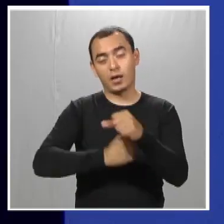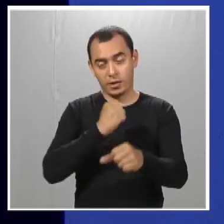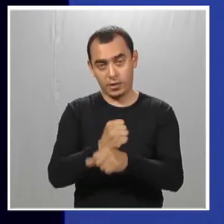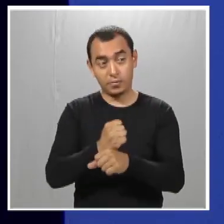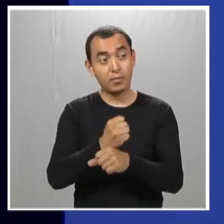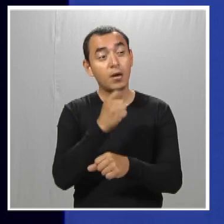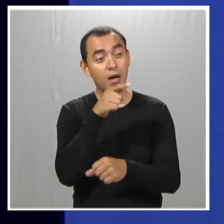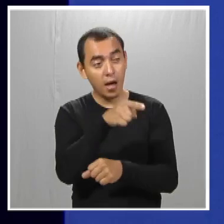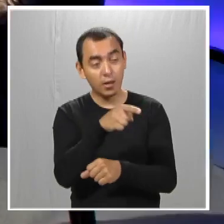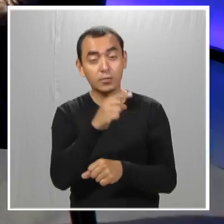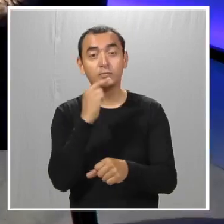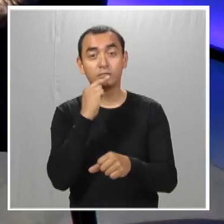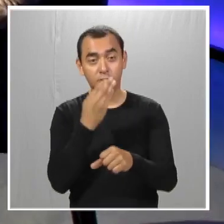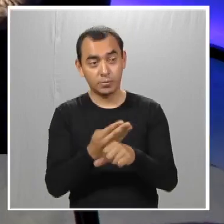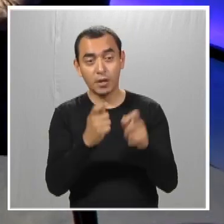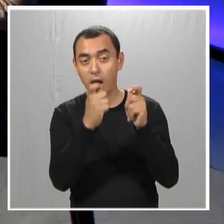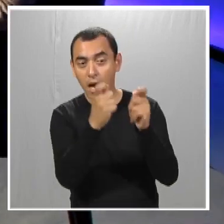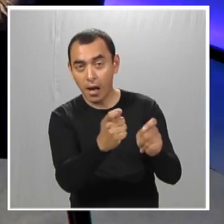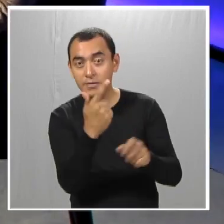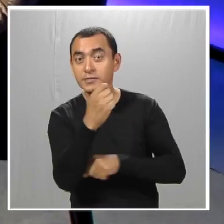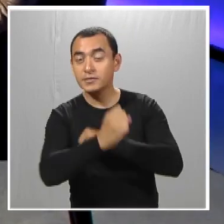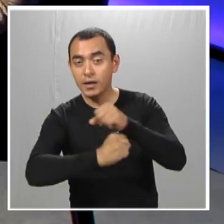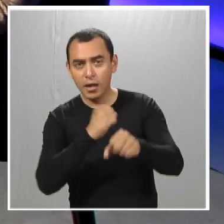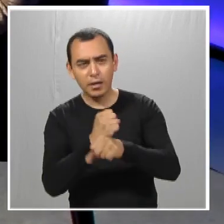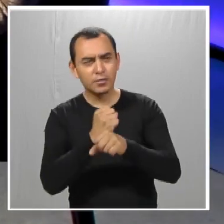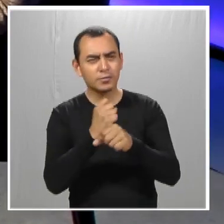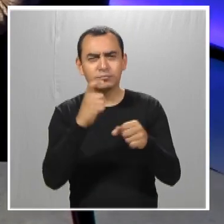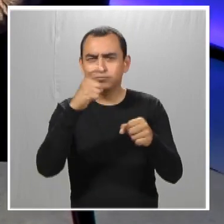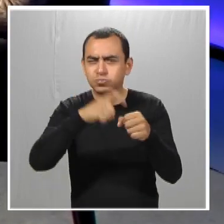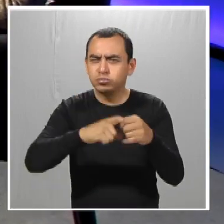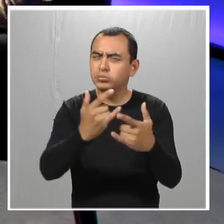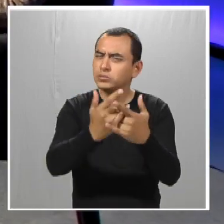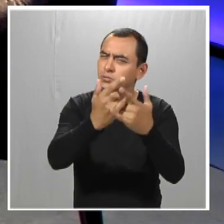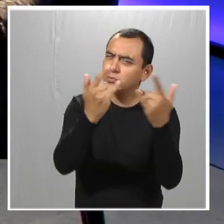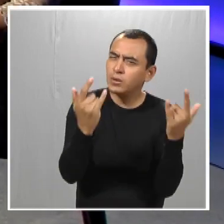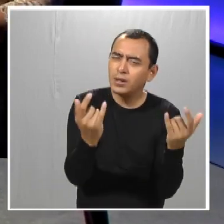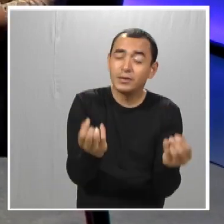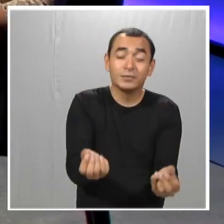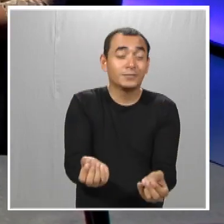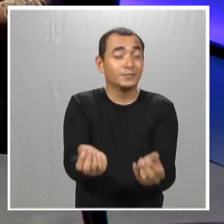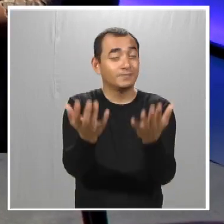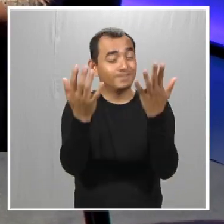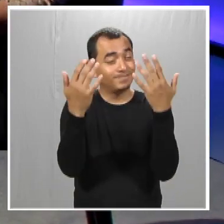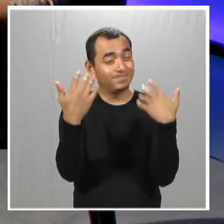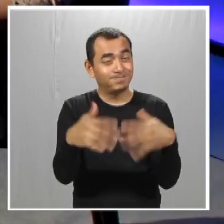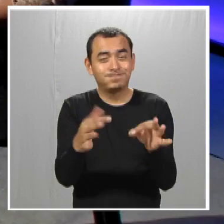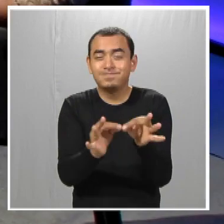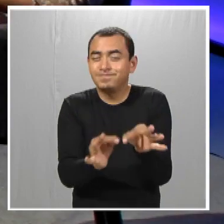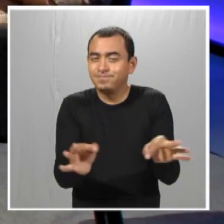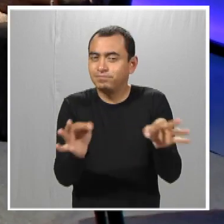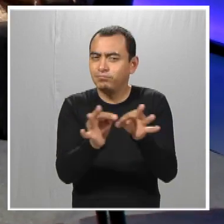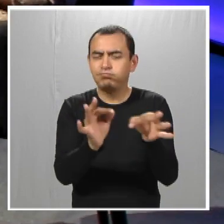estoy desde hace 7 años. Desde hace 7 años en donde te has involucrado y has visto cuántas historias. Porque es importante yo creo que